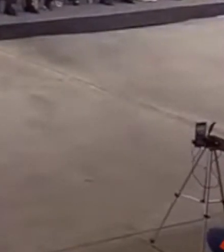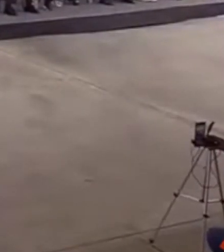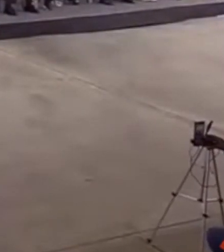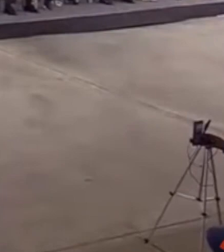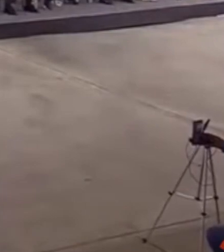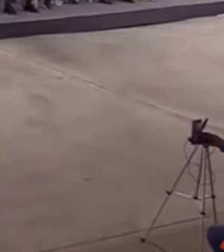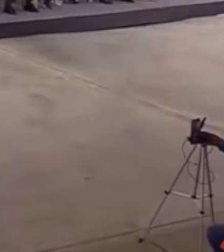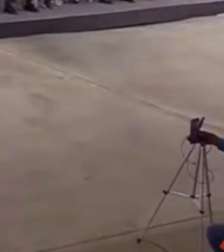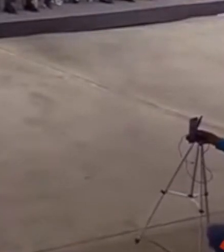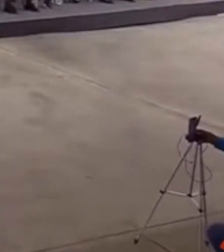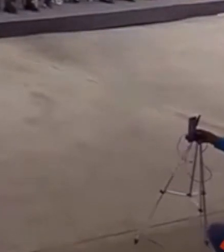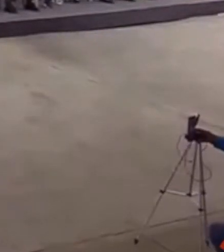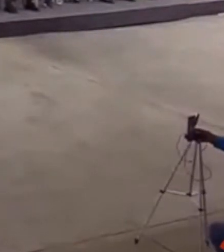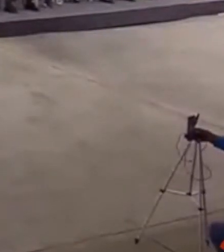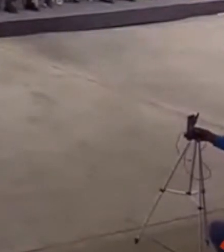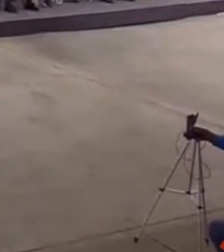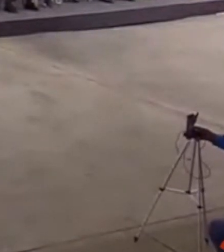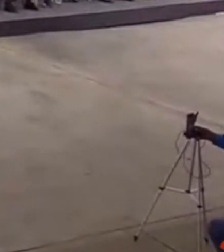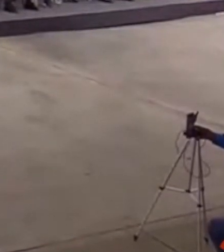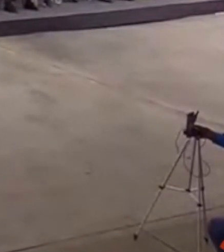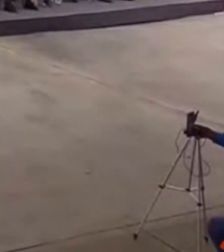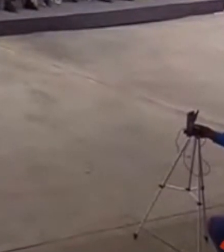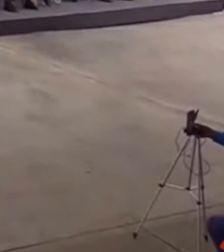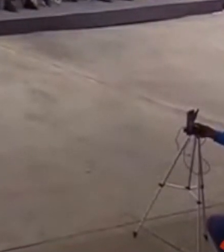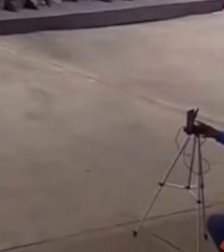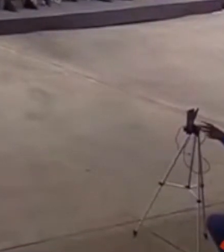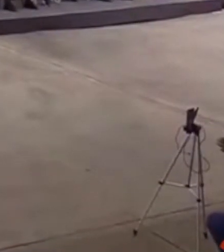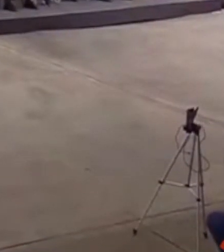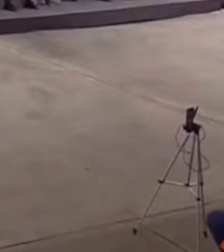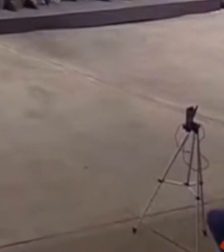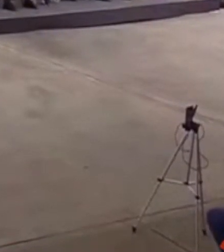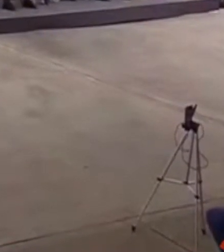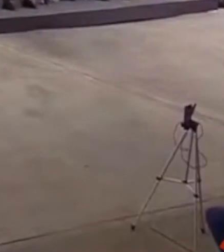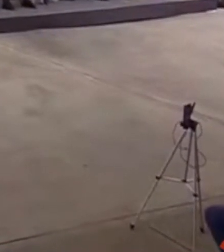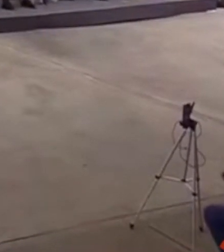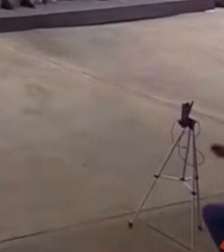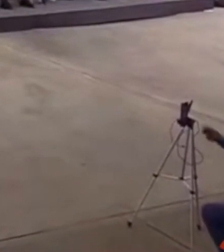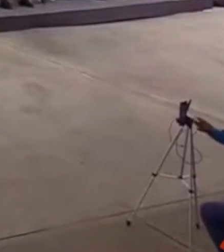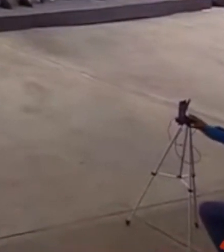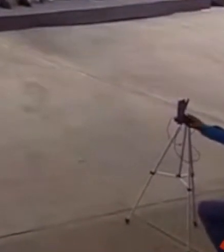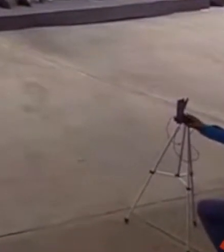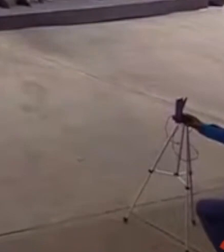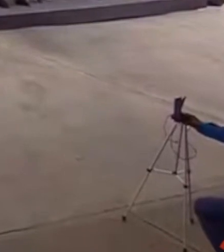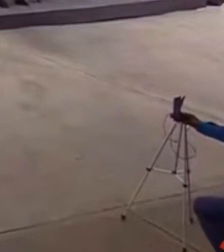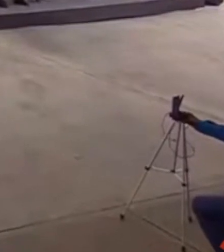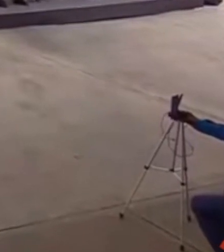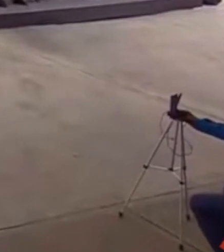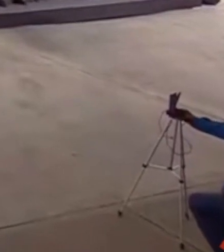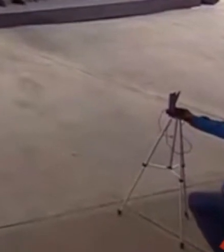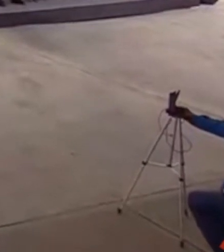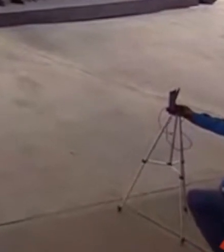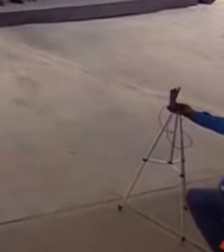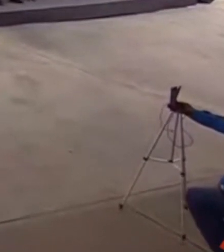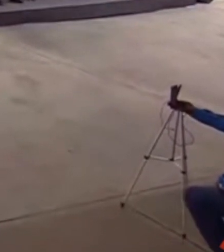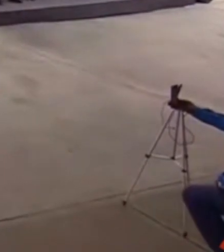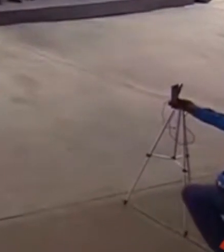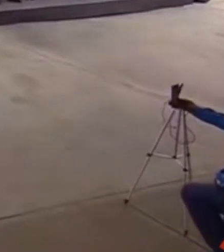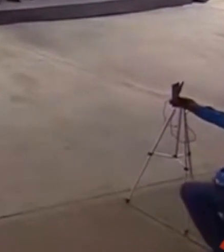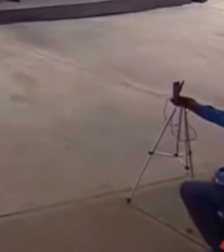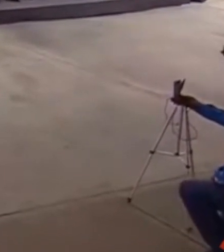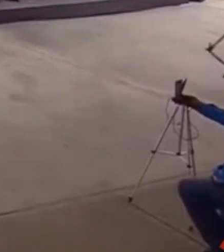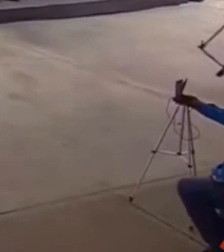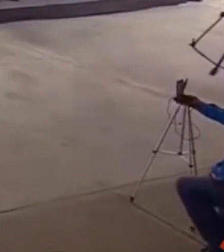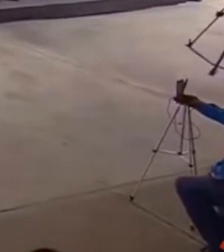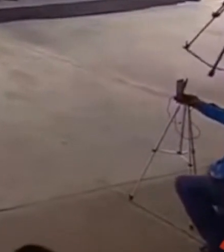Bueno, pues nos da mucho gusto el que estemos